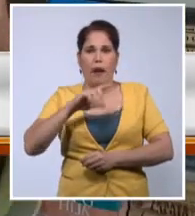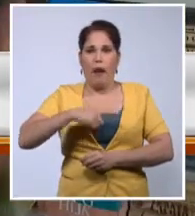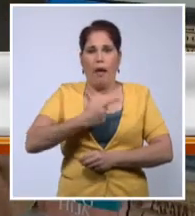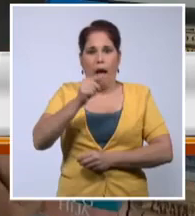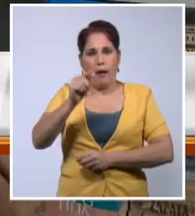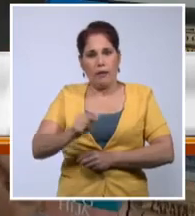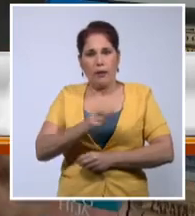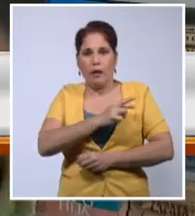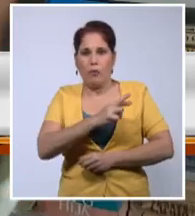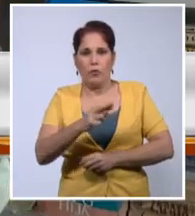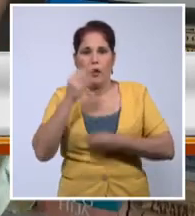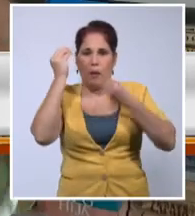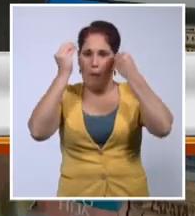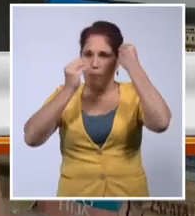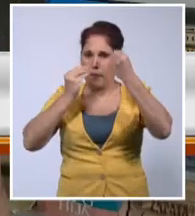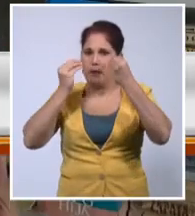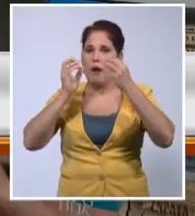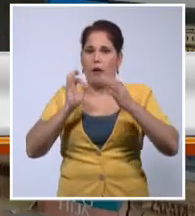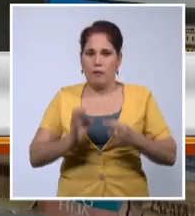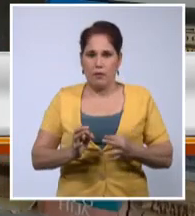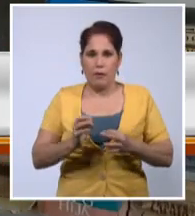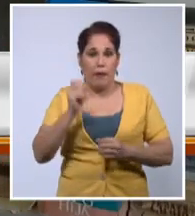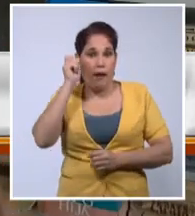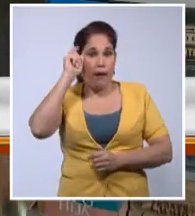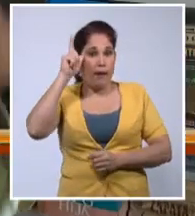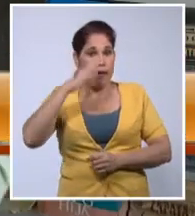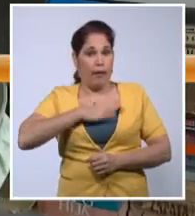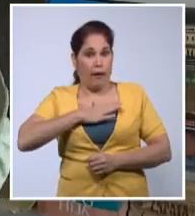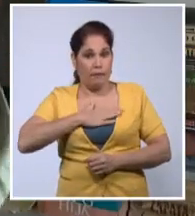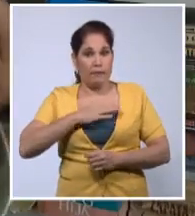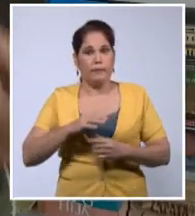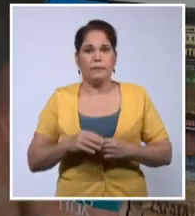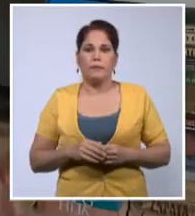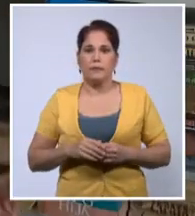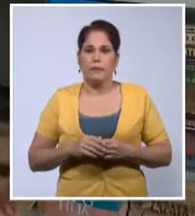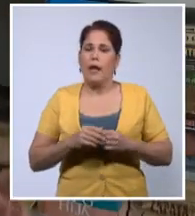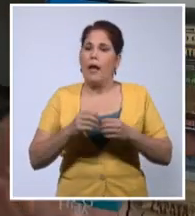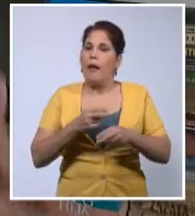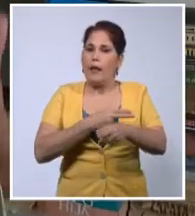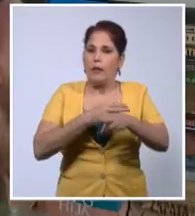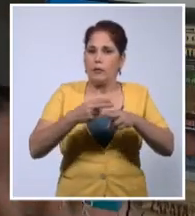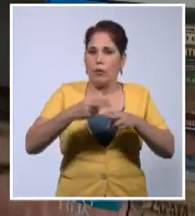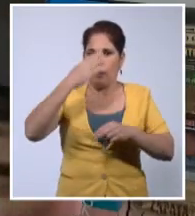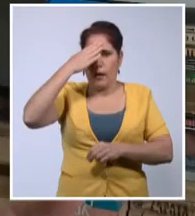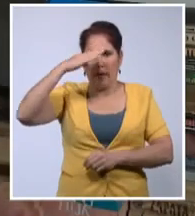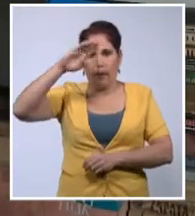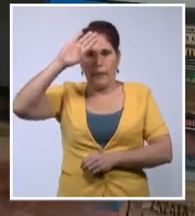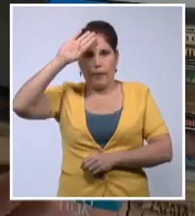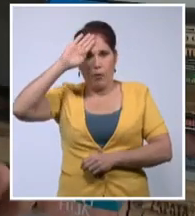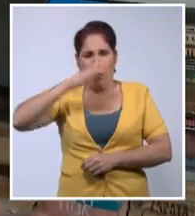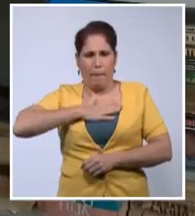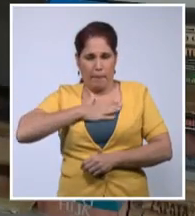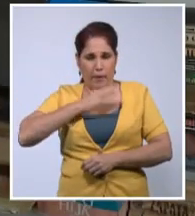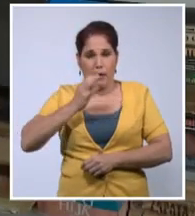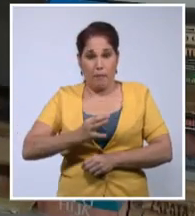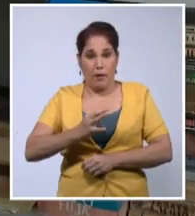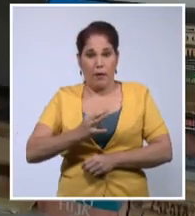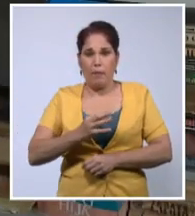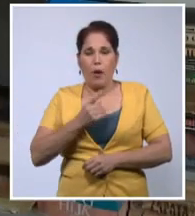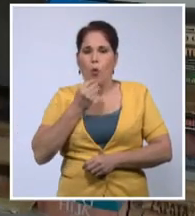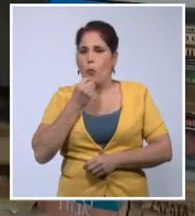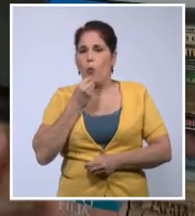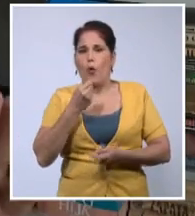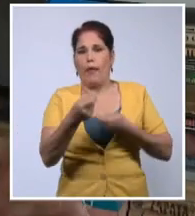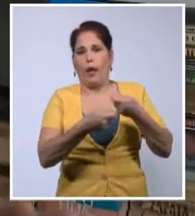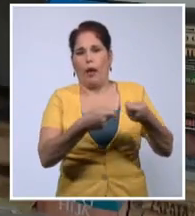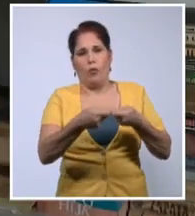revolucionarios piensan así, los ideales, la historia de la patria, la patria misma, no es negociable,